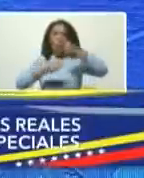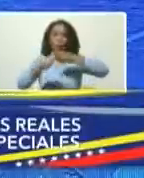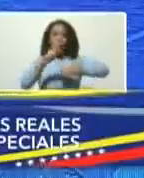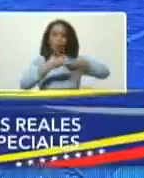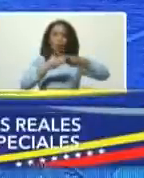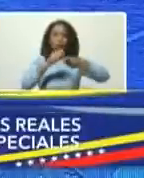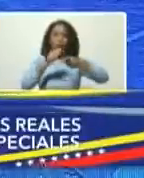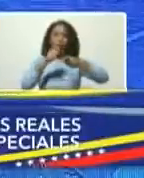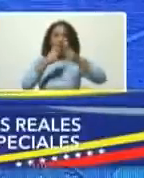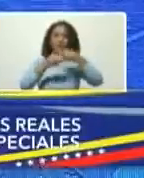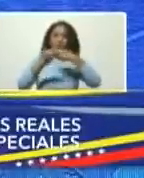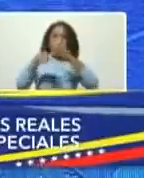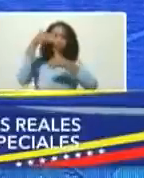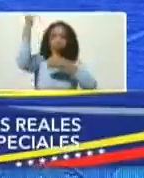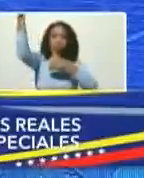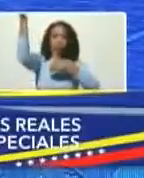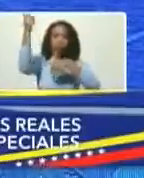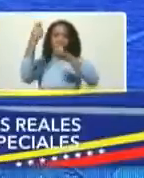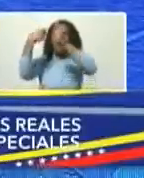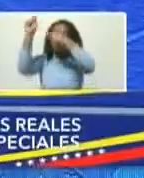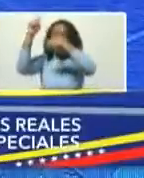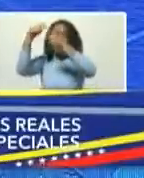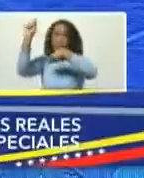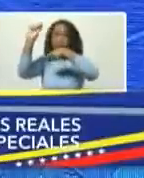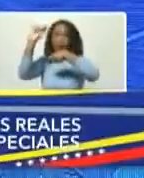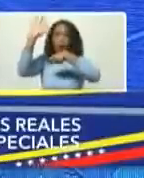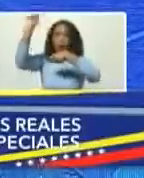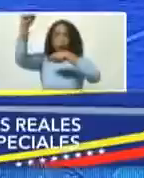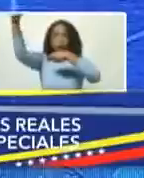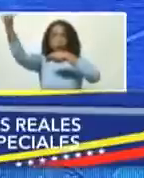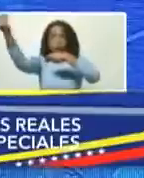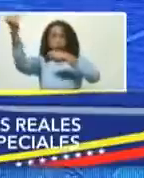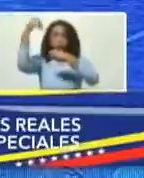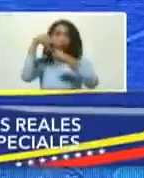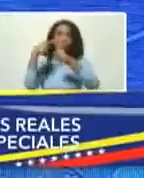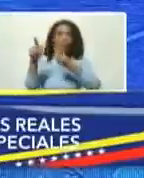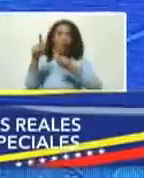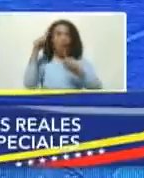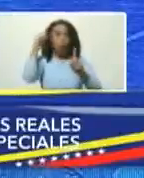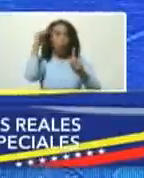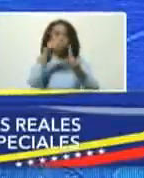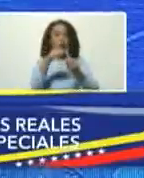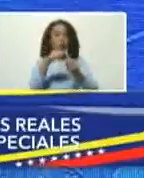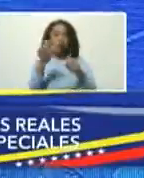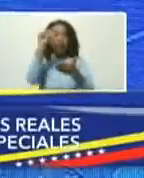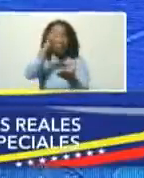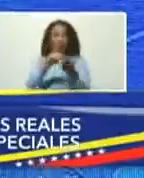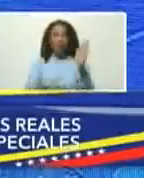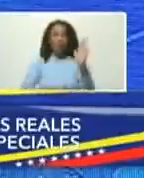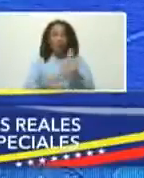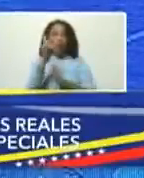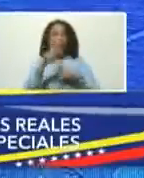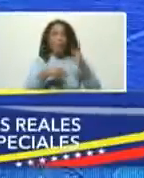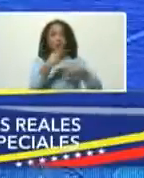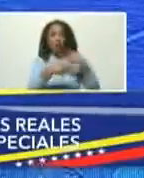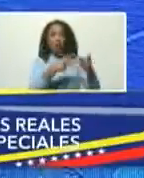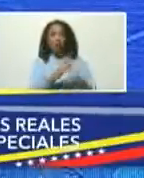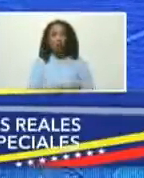exportación la importación pero el objetivo central es el desarrollo productivo